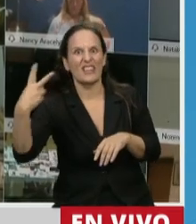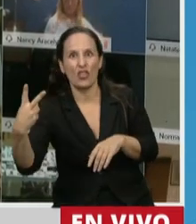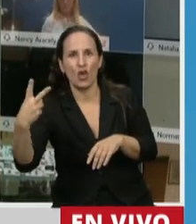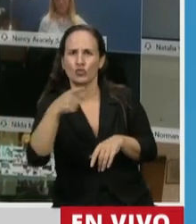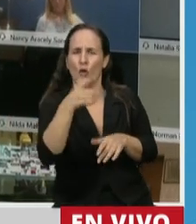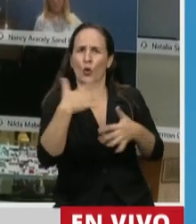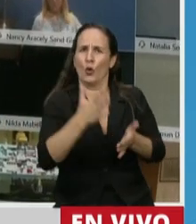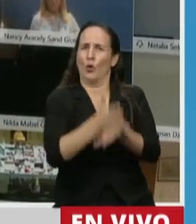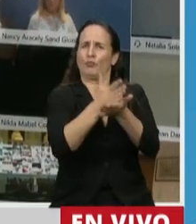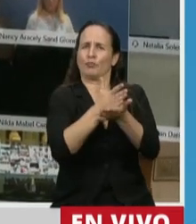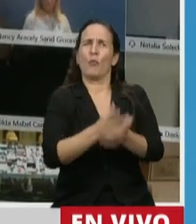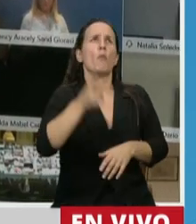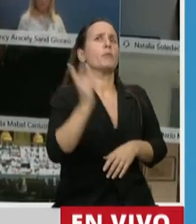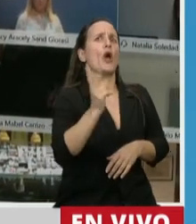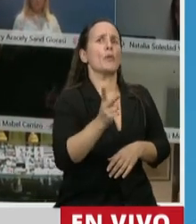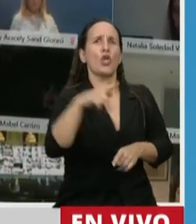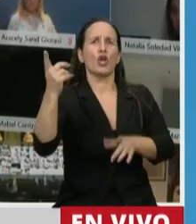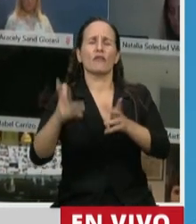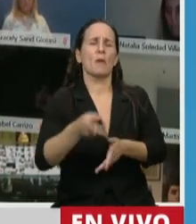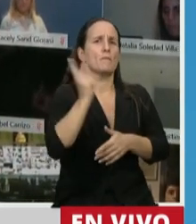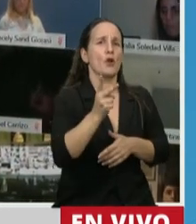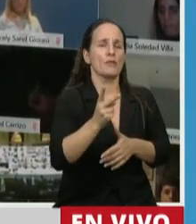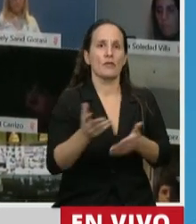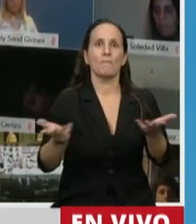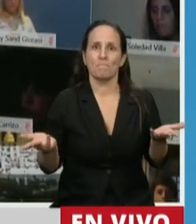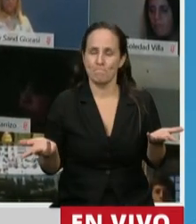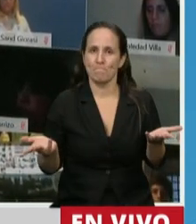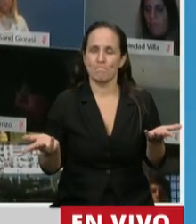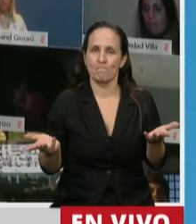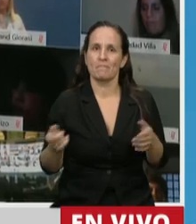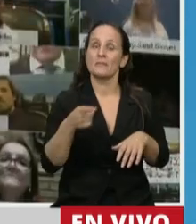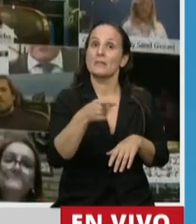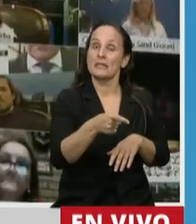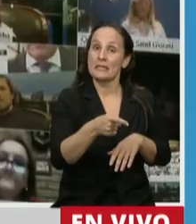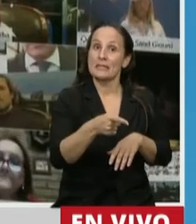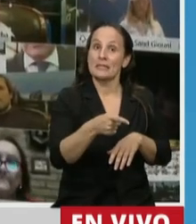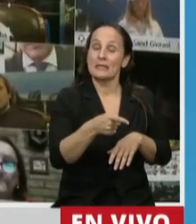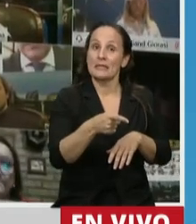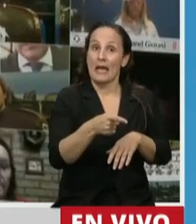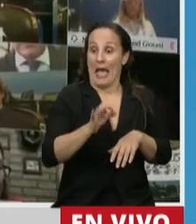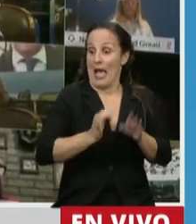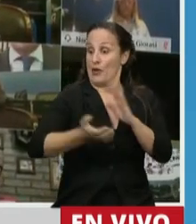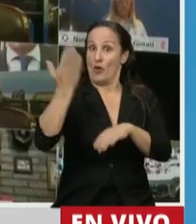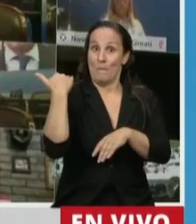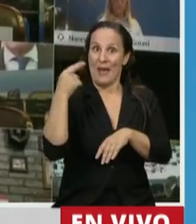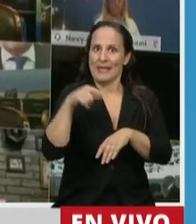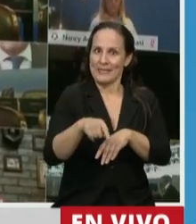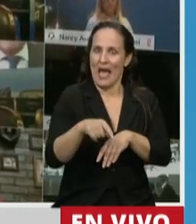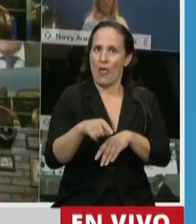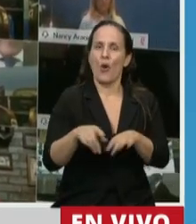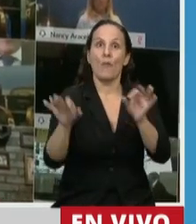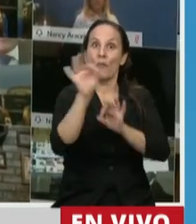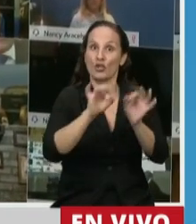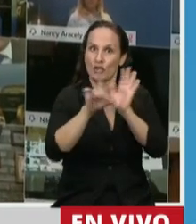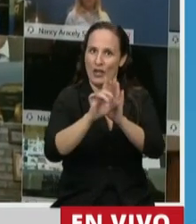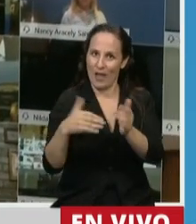taxativa en prohibir cualquier otra forma de prescripción que inclusive el año pasado cuando presentamos